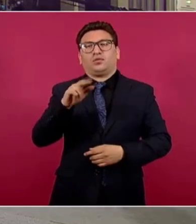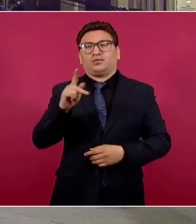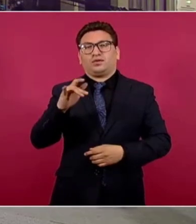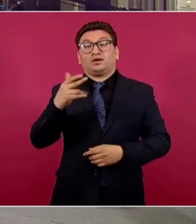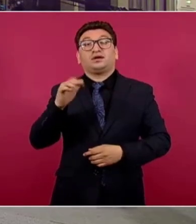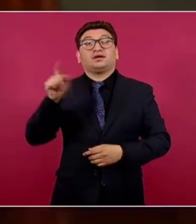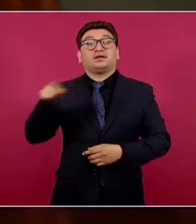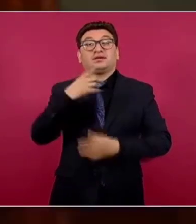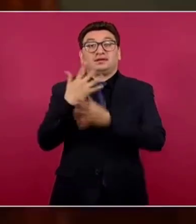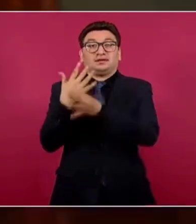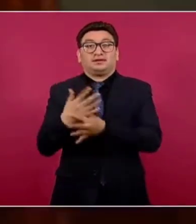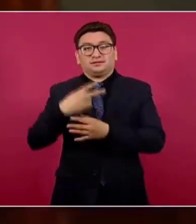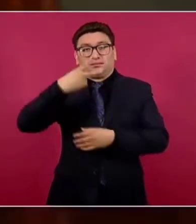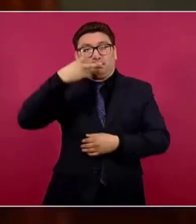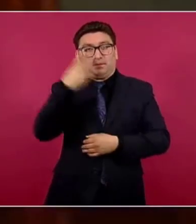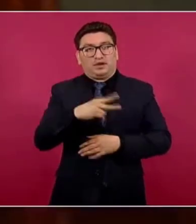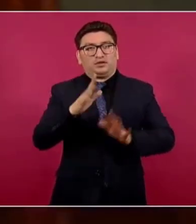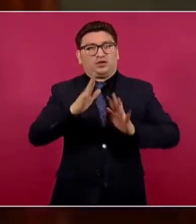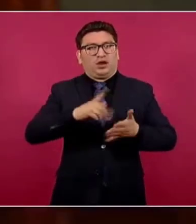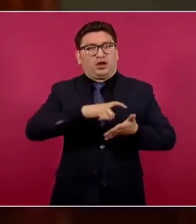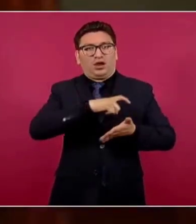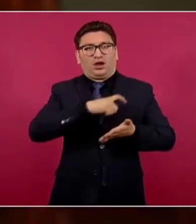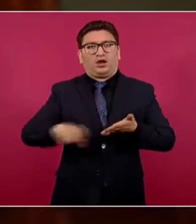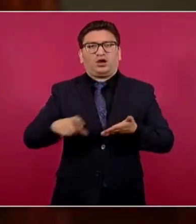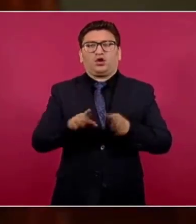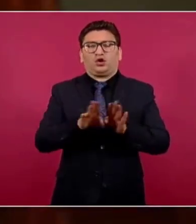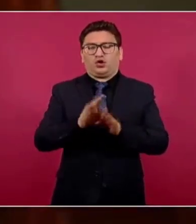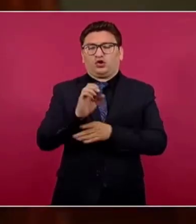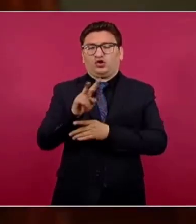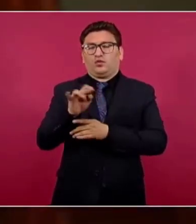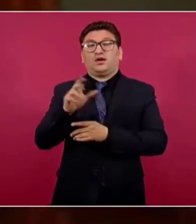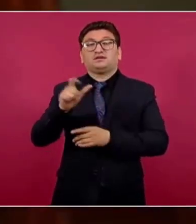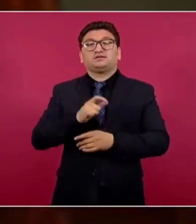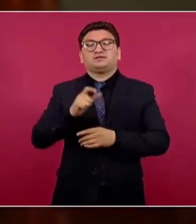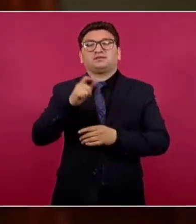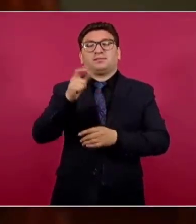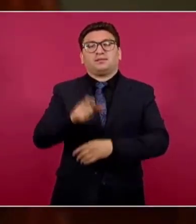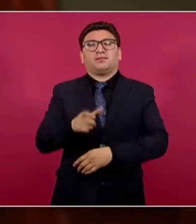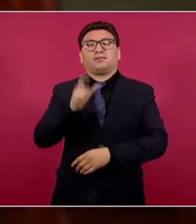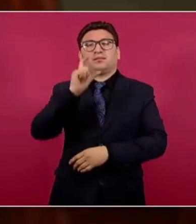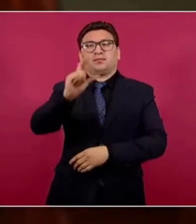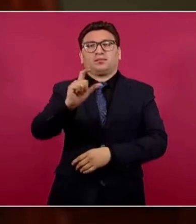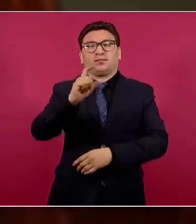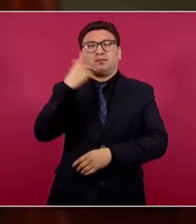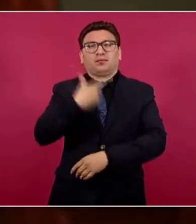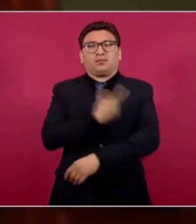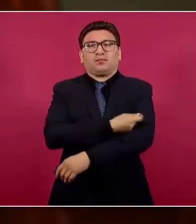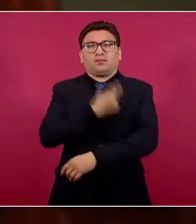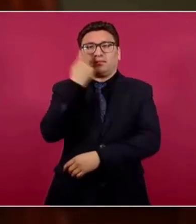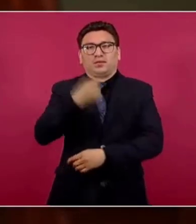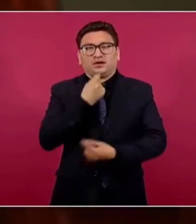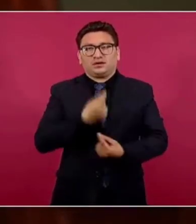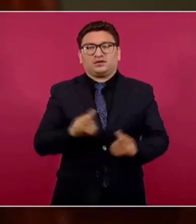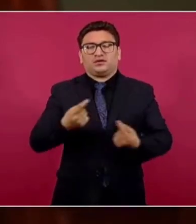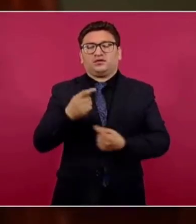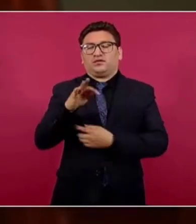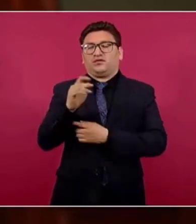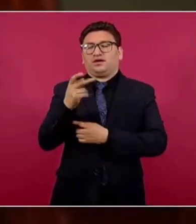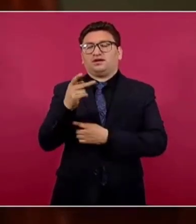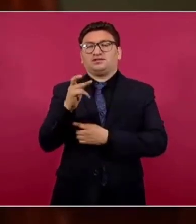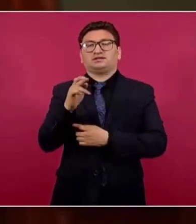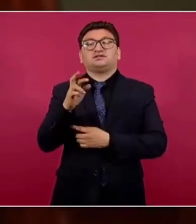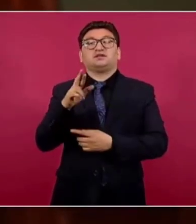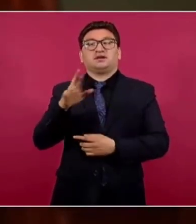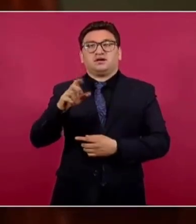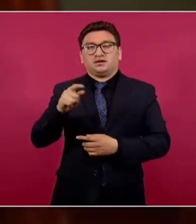que México ya compró a través del mecanismo COVAX la vacuna pediátrica Pfizer para vacunar a